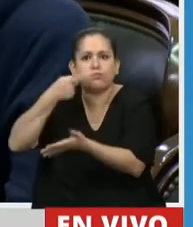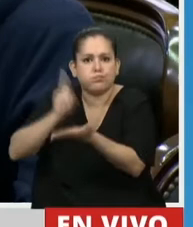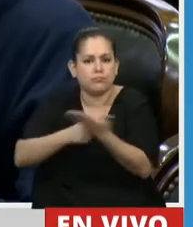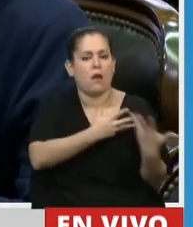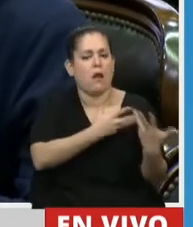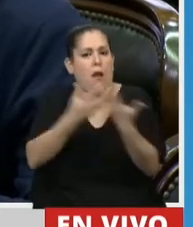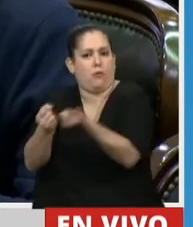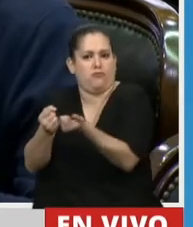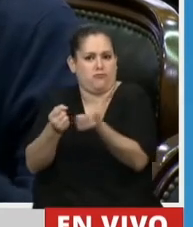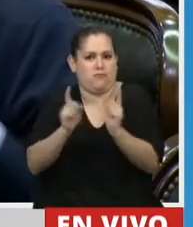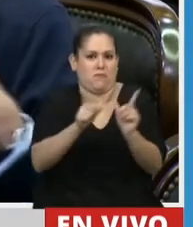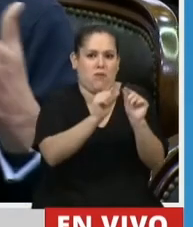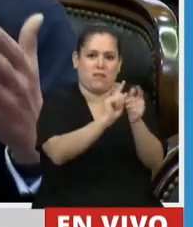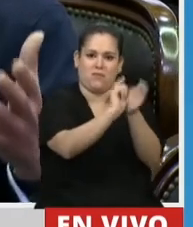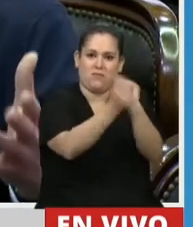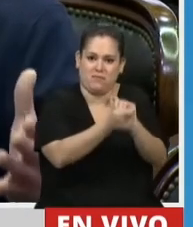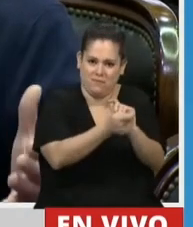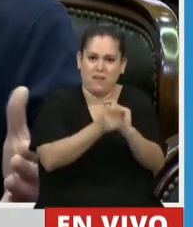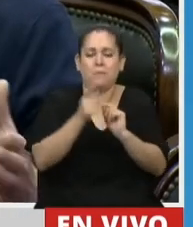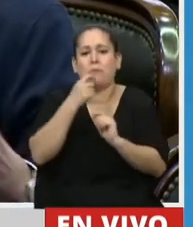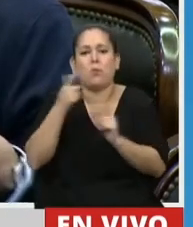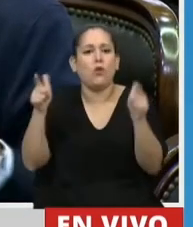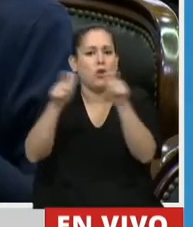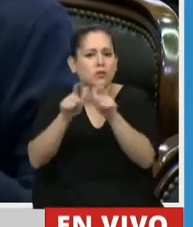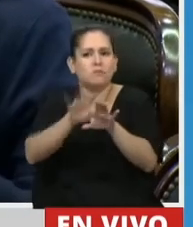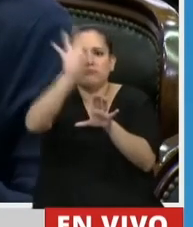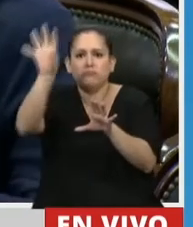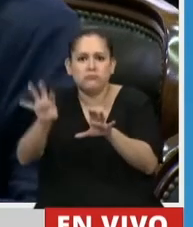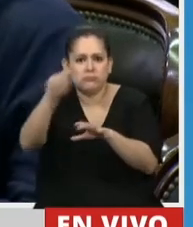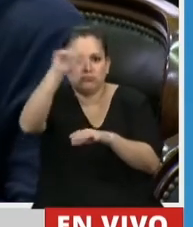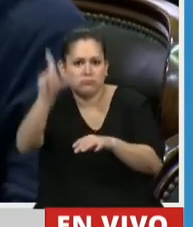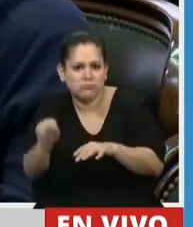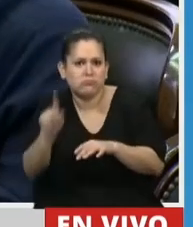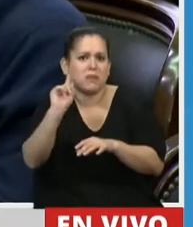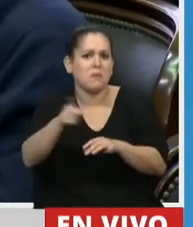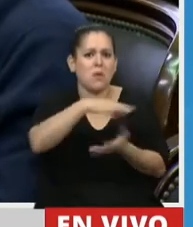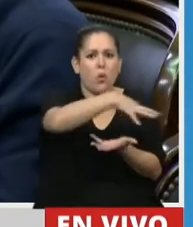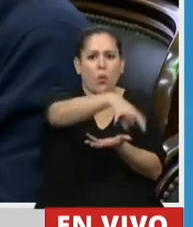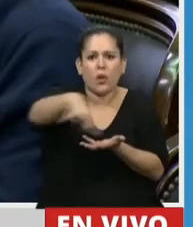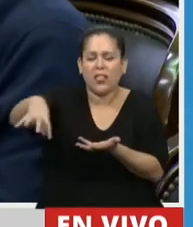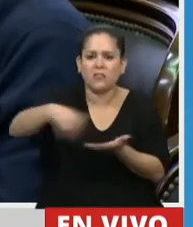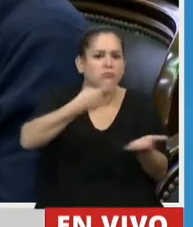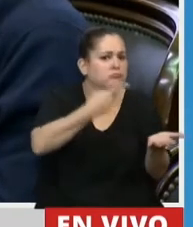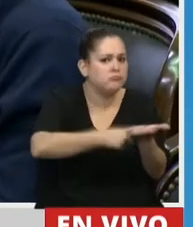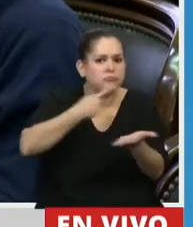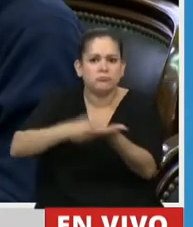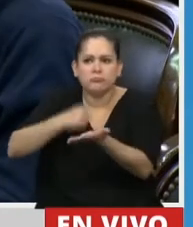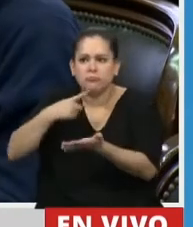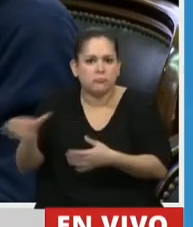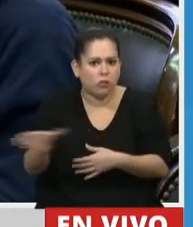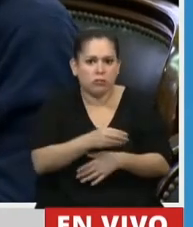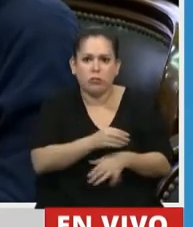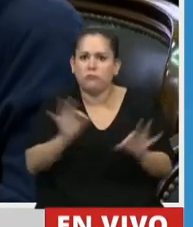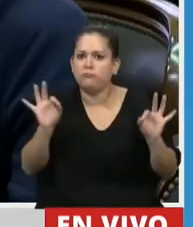Nación en acuerdo del Consejo Federal de Educación y cada una de las jurisdicciones para